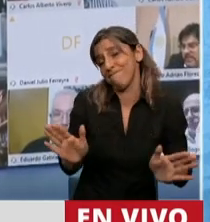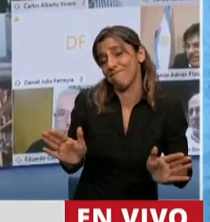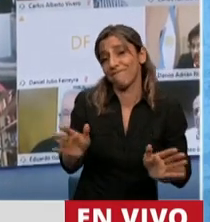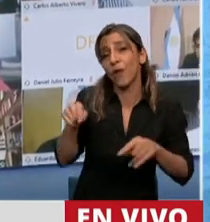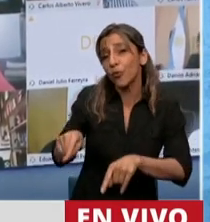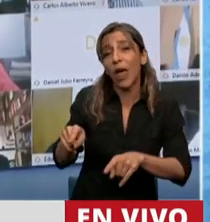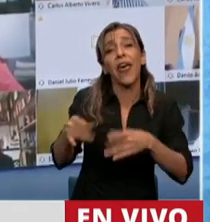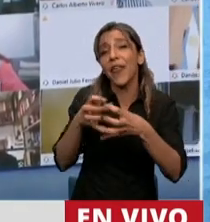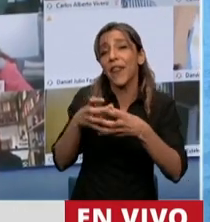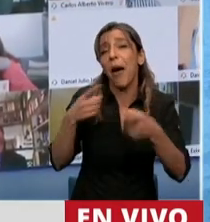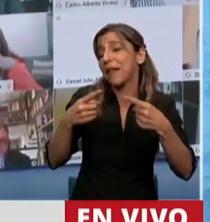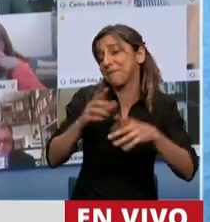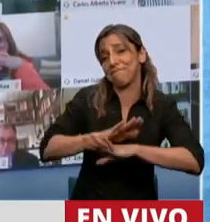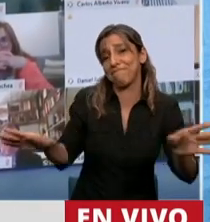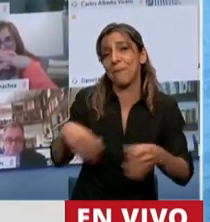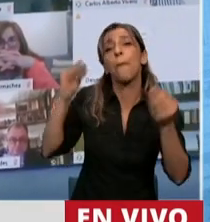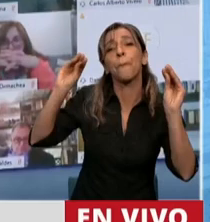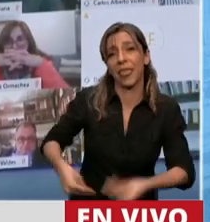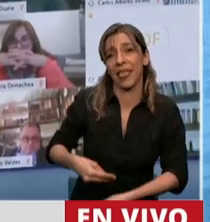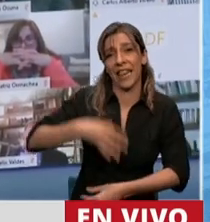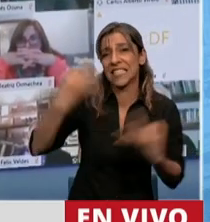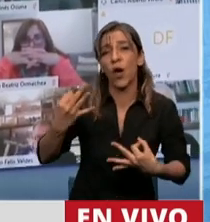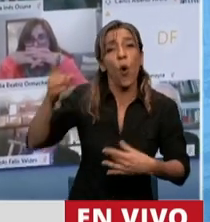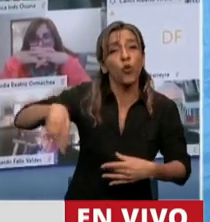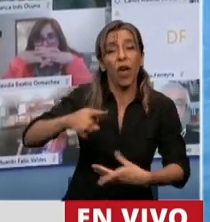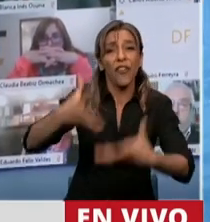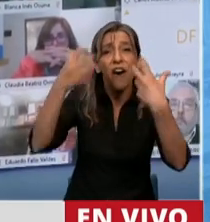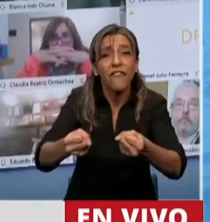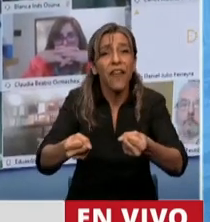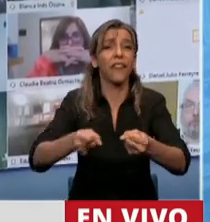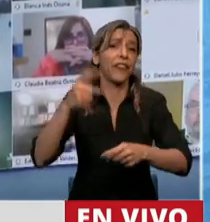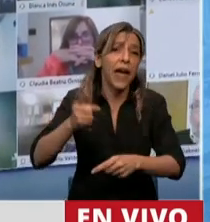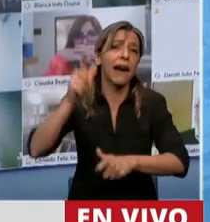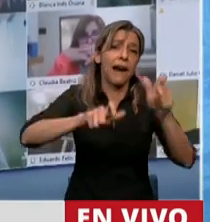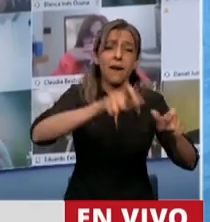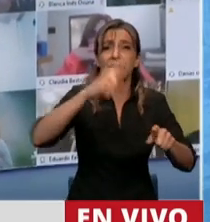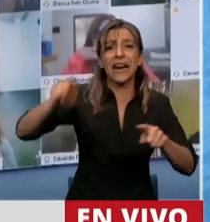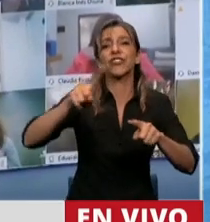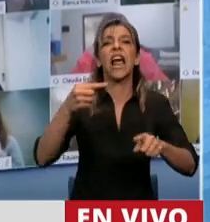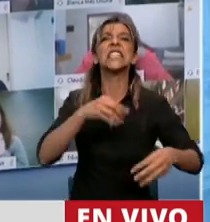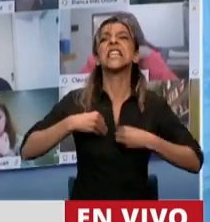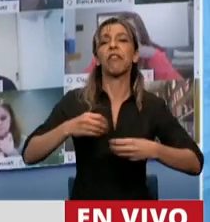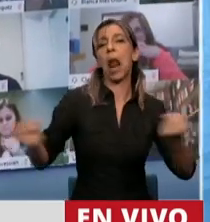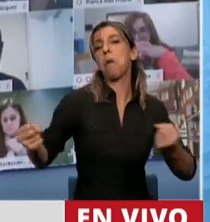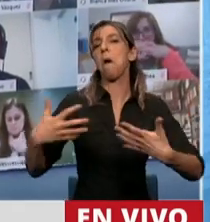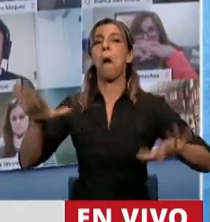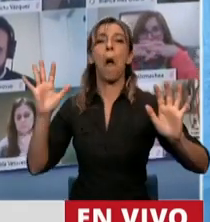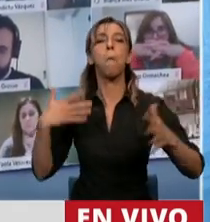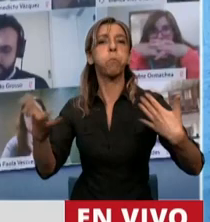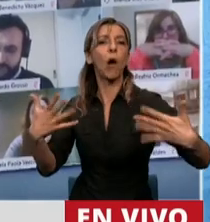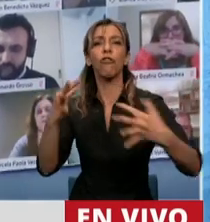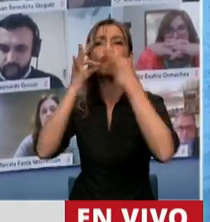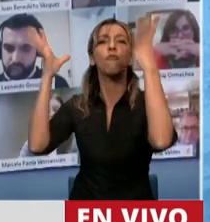lo van a perder no van a poder defender a estos que se creen en la impunidad pero no de las leyes se creen en la